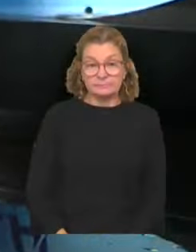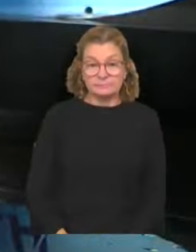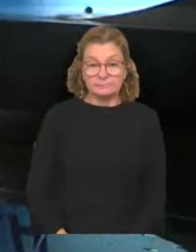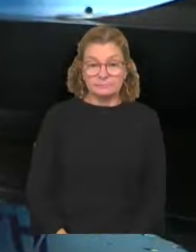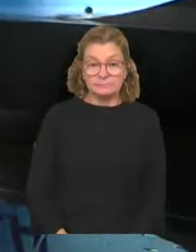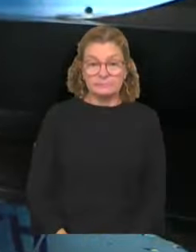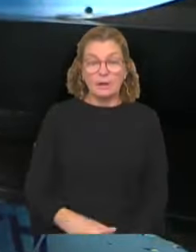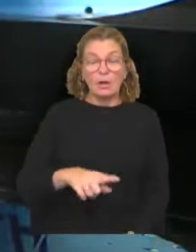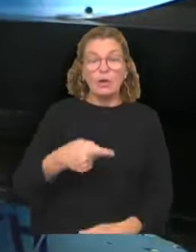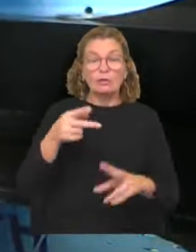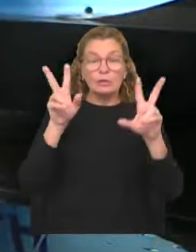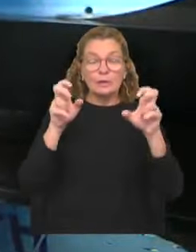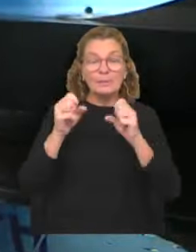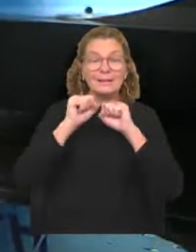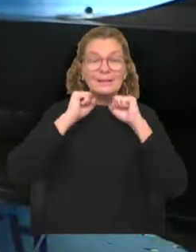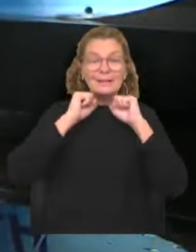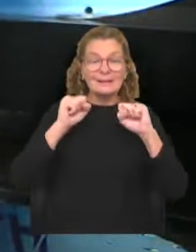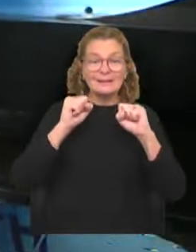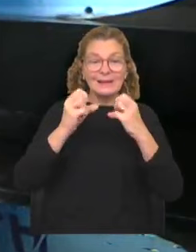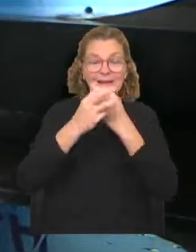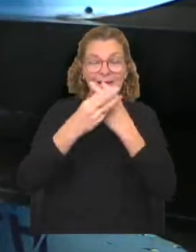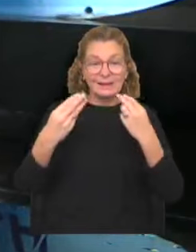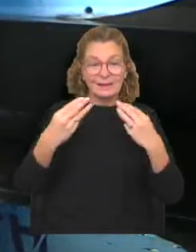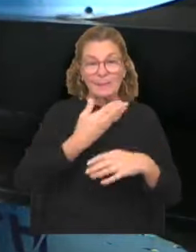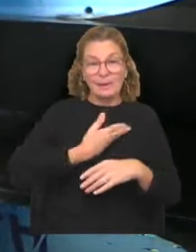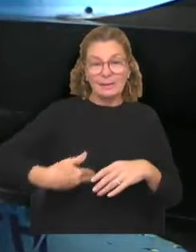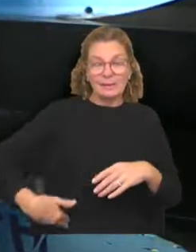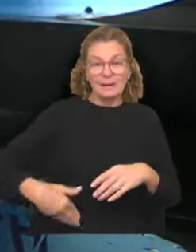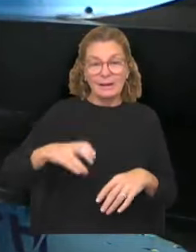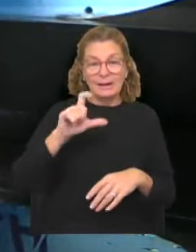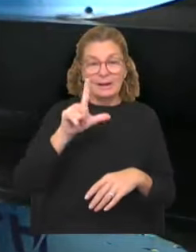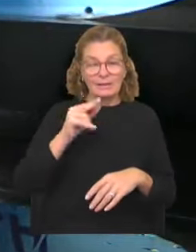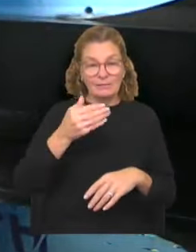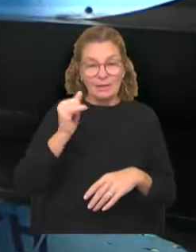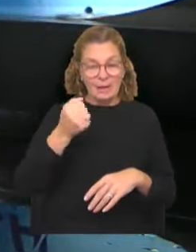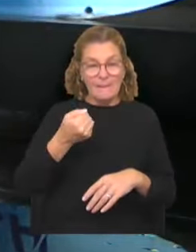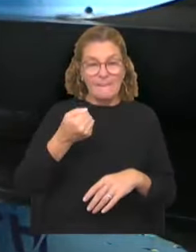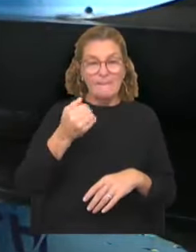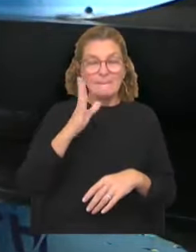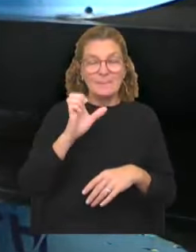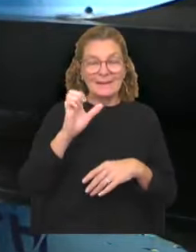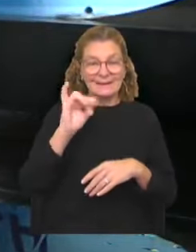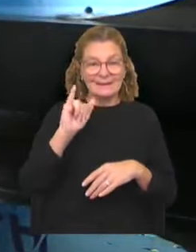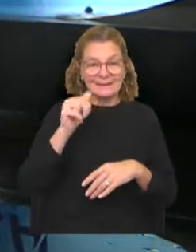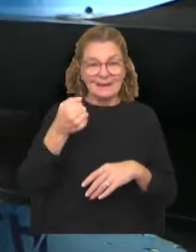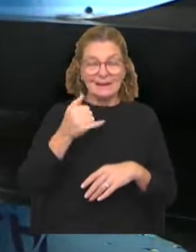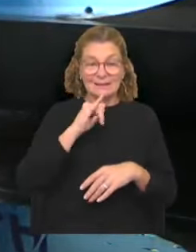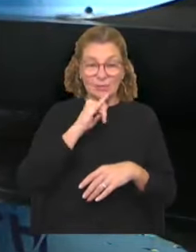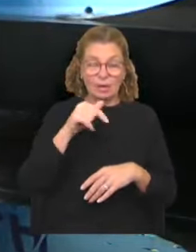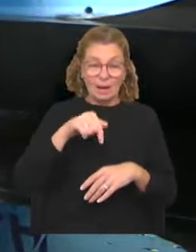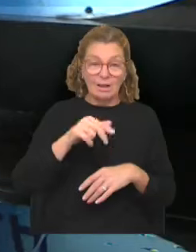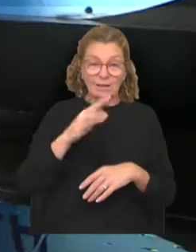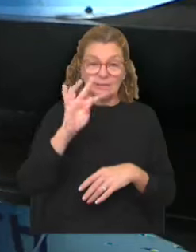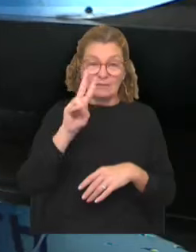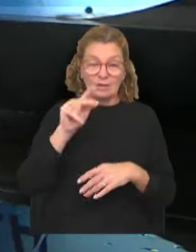Vamos a otros temas, la secretaria general de la Federación Uruguaya de Magisterio, hablamos de Elvia Pereira, denunció en las últimas horas acá en TV Ciudad,